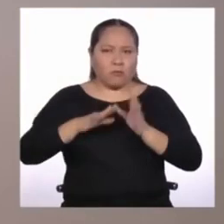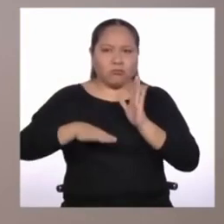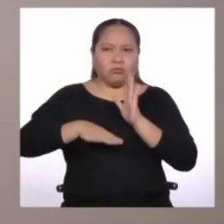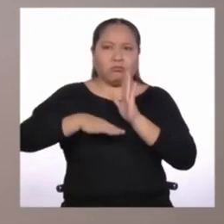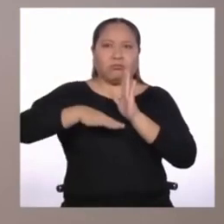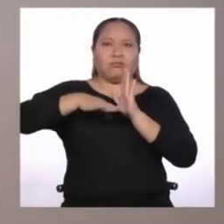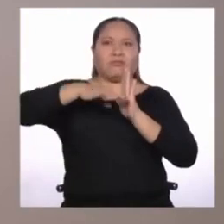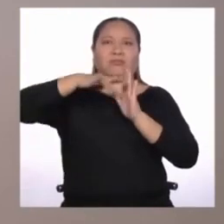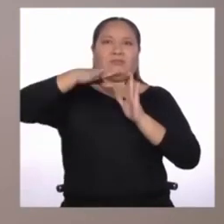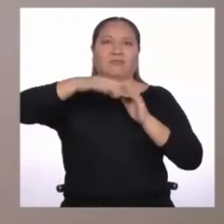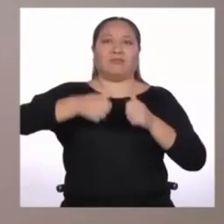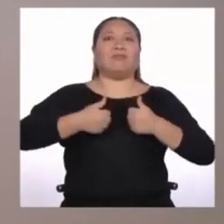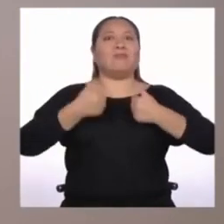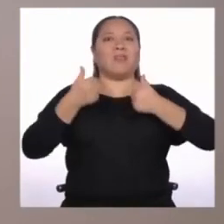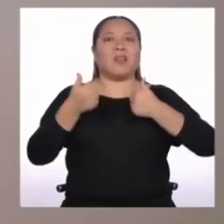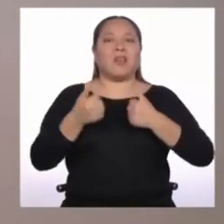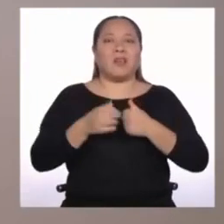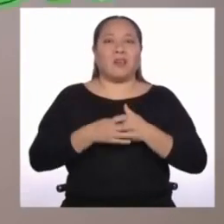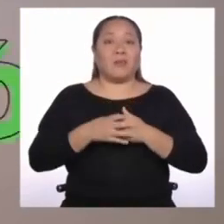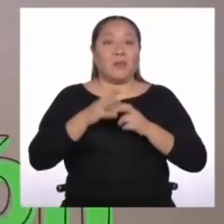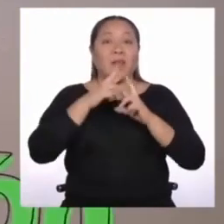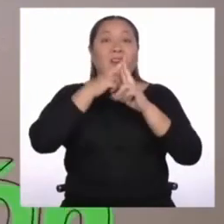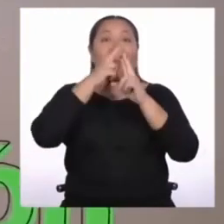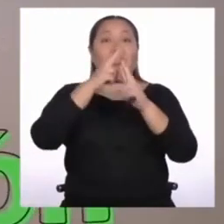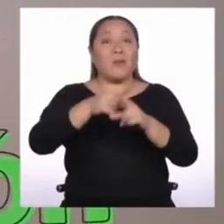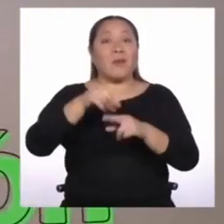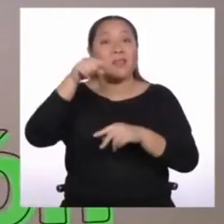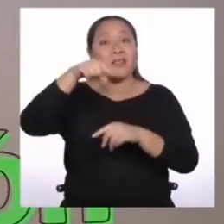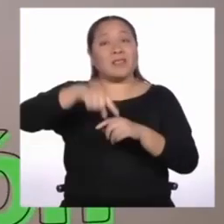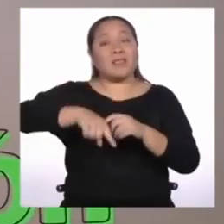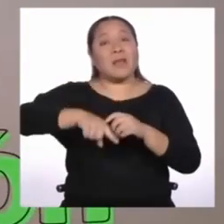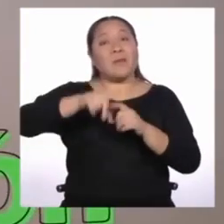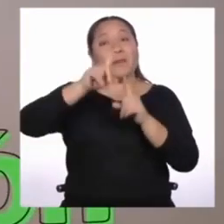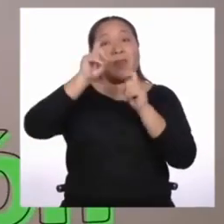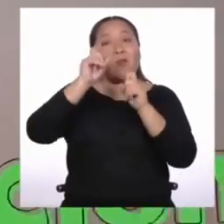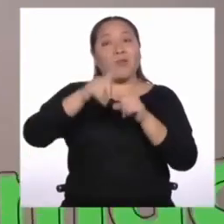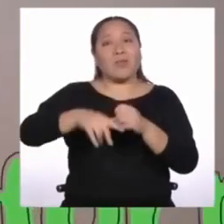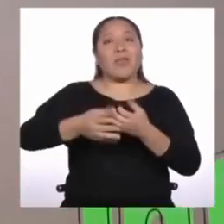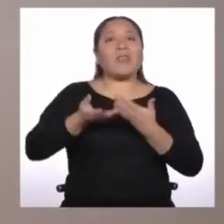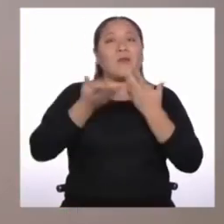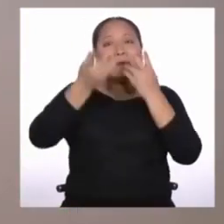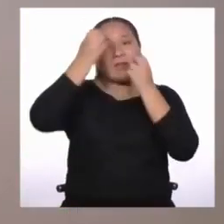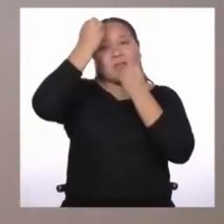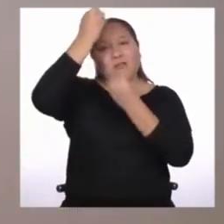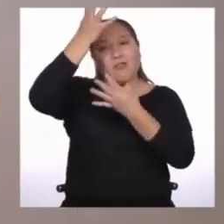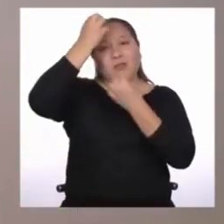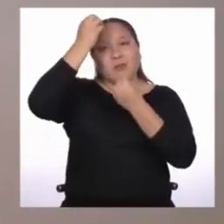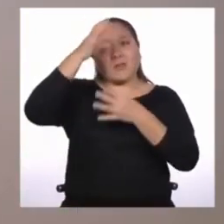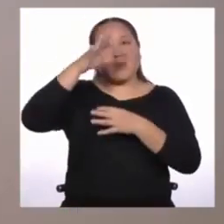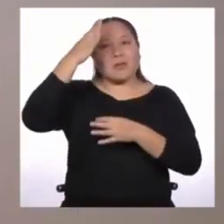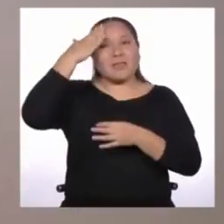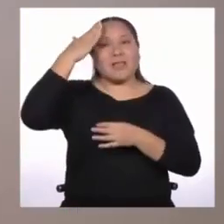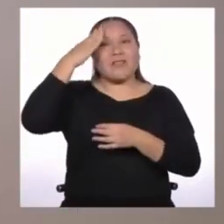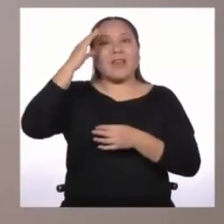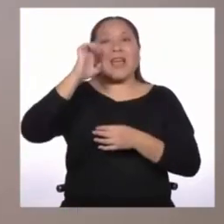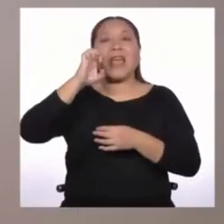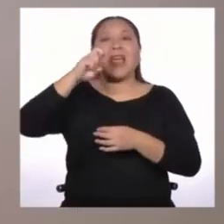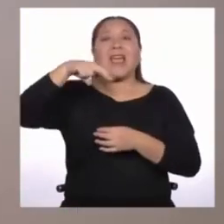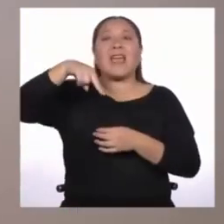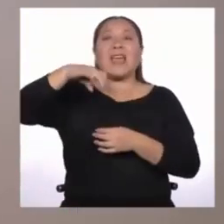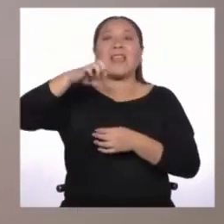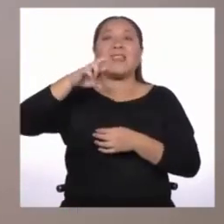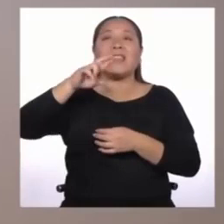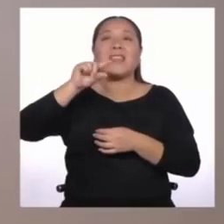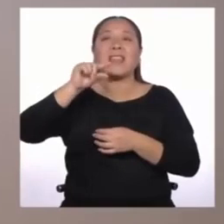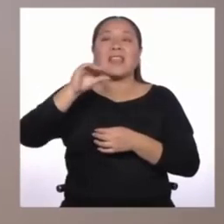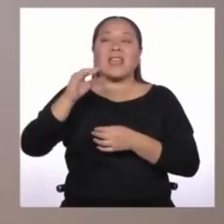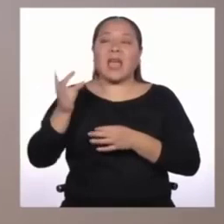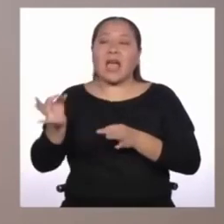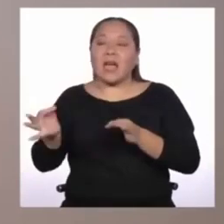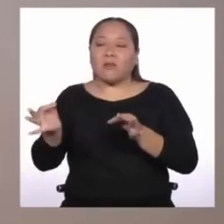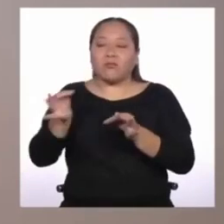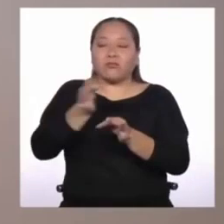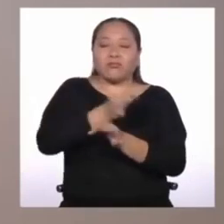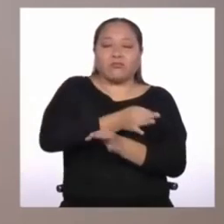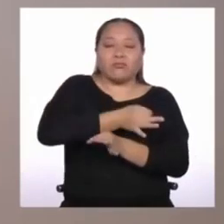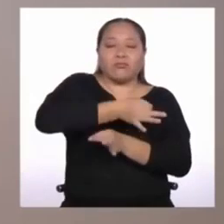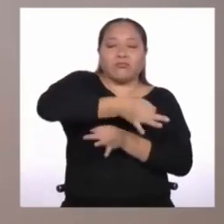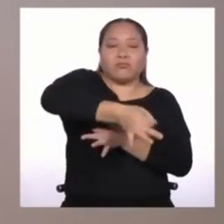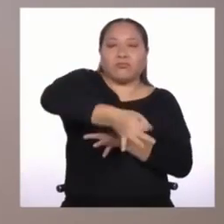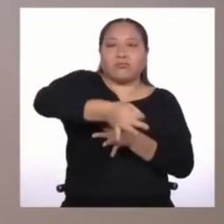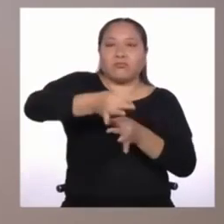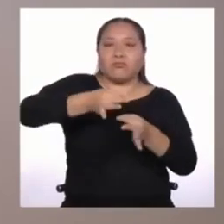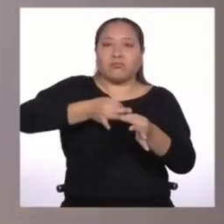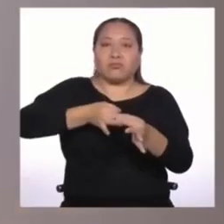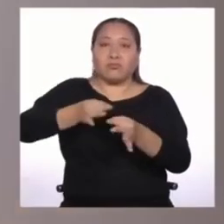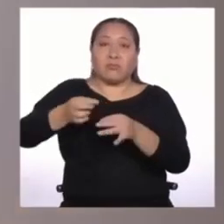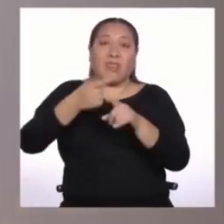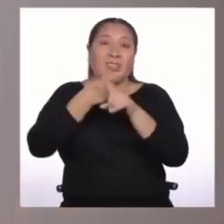Para responder esta pregunta te daremos toda la información que necesitas para saber que la energía fluye de un sistema a otro. Y que también hay distintos